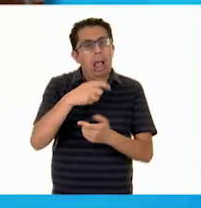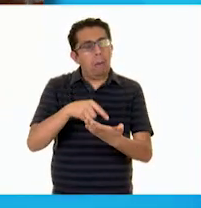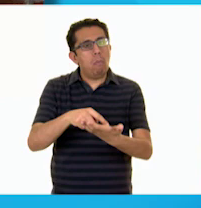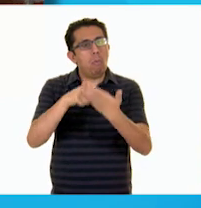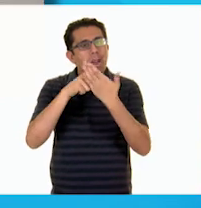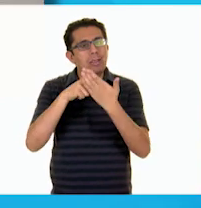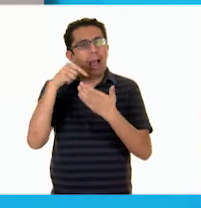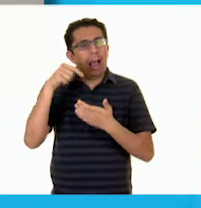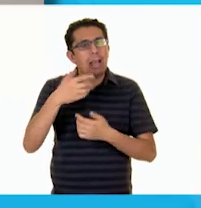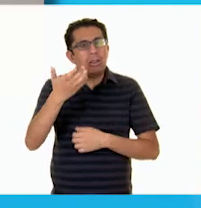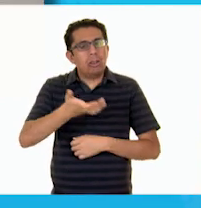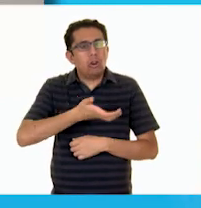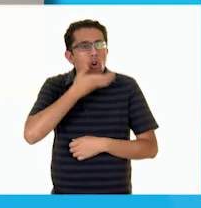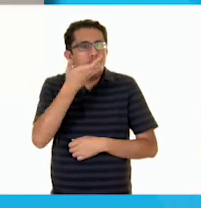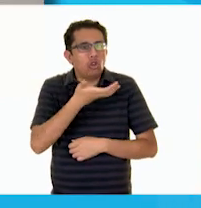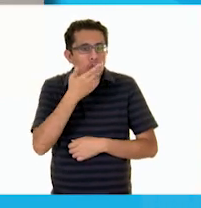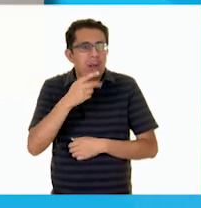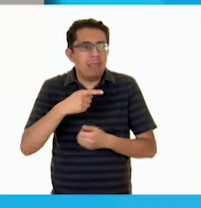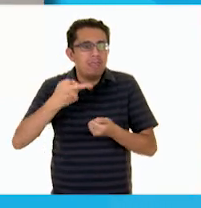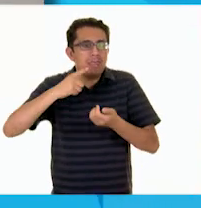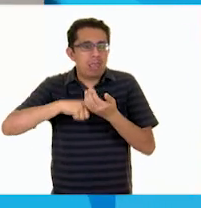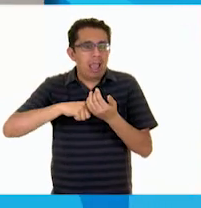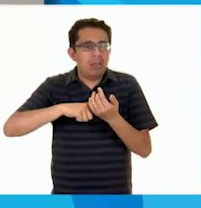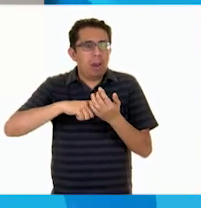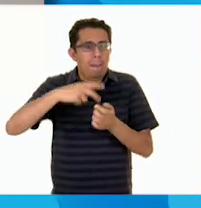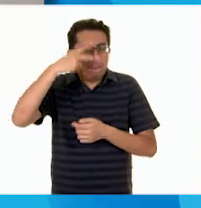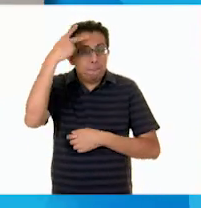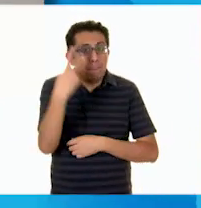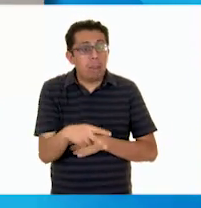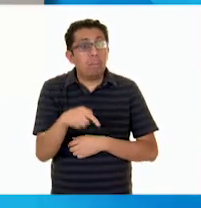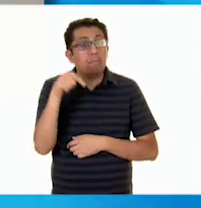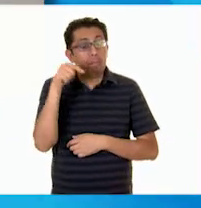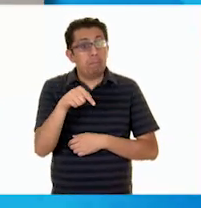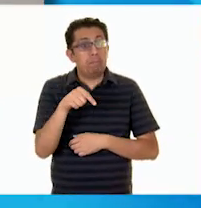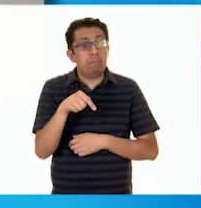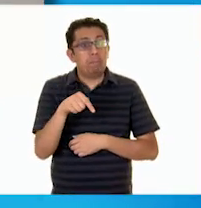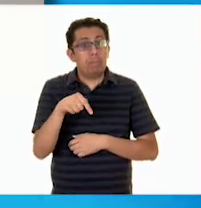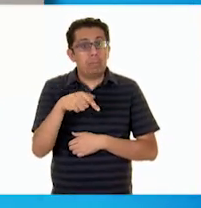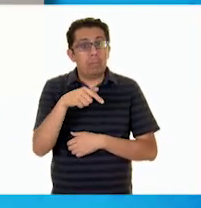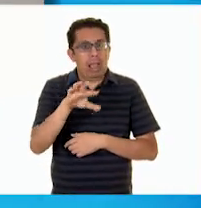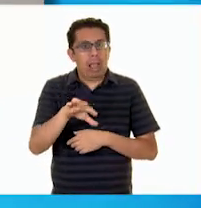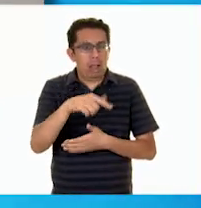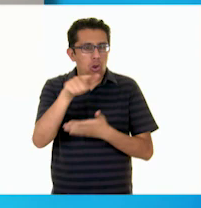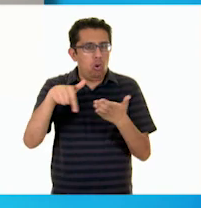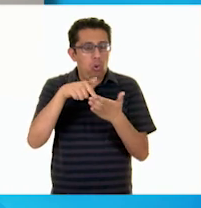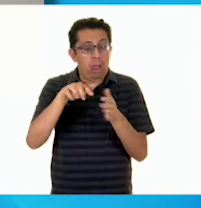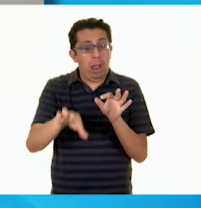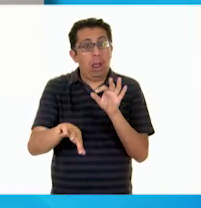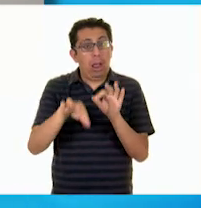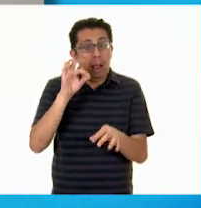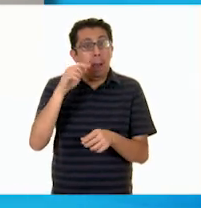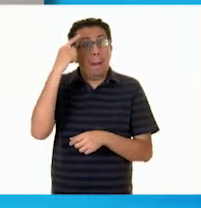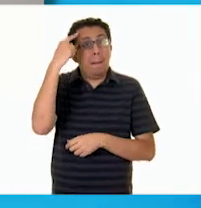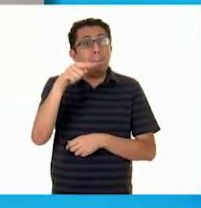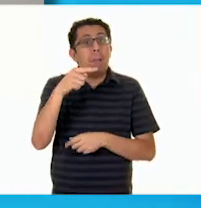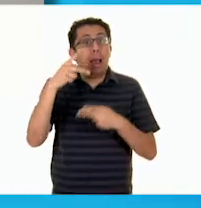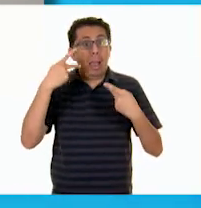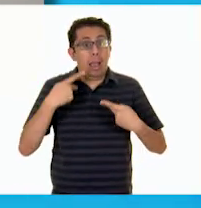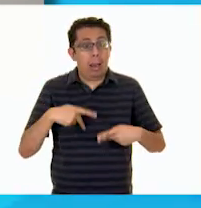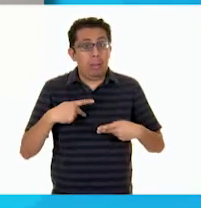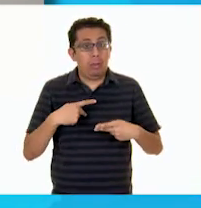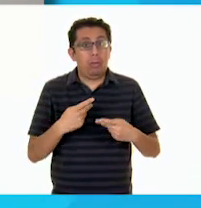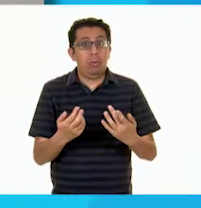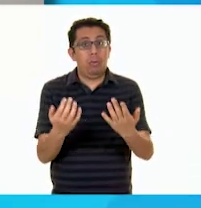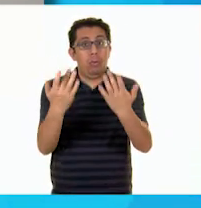que hay en nuestro país. Para nuestra exposición hemos elegido este lugar para que nuestros familiares y amigos puedan verla. Pero,